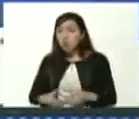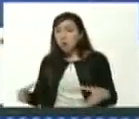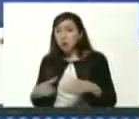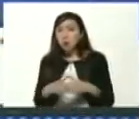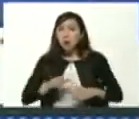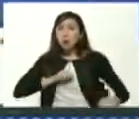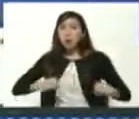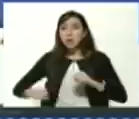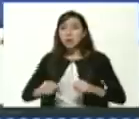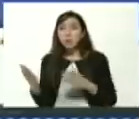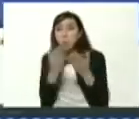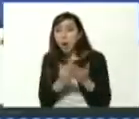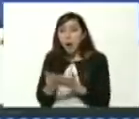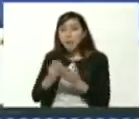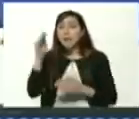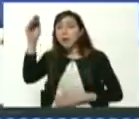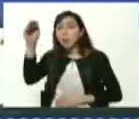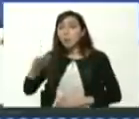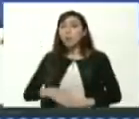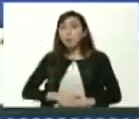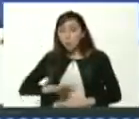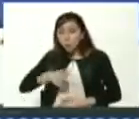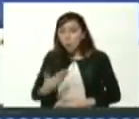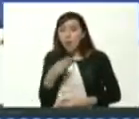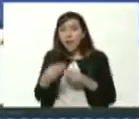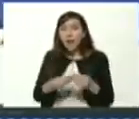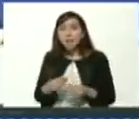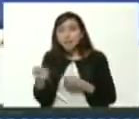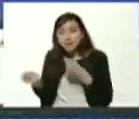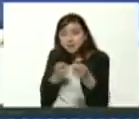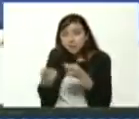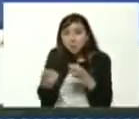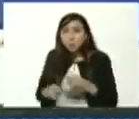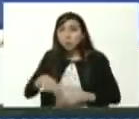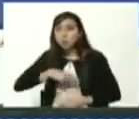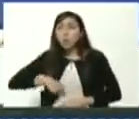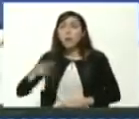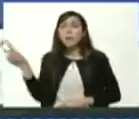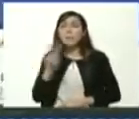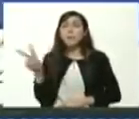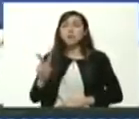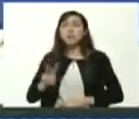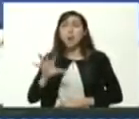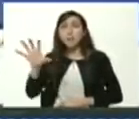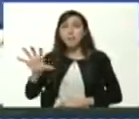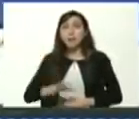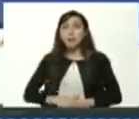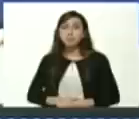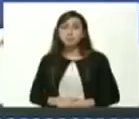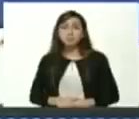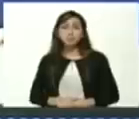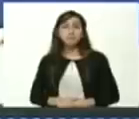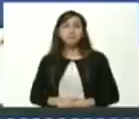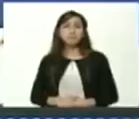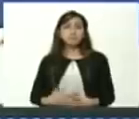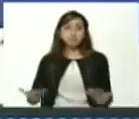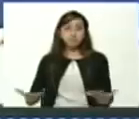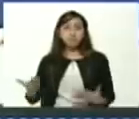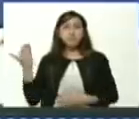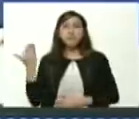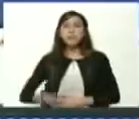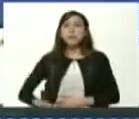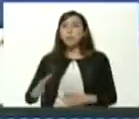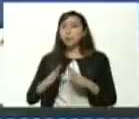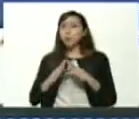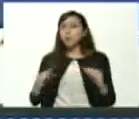y más adelante en el futuro para poder conducir nuestra patria por eso es tan importante